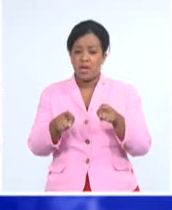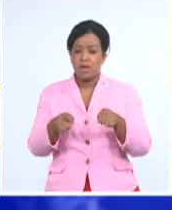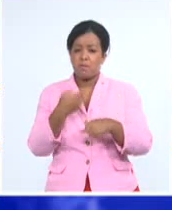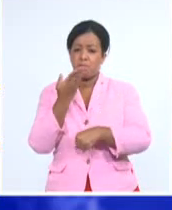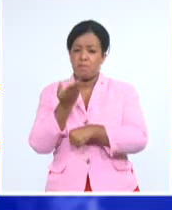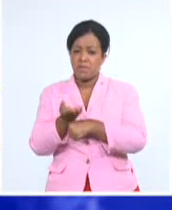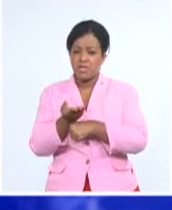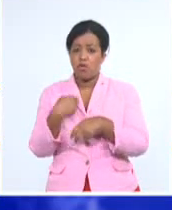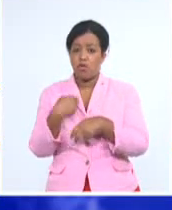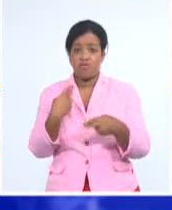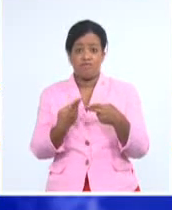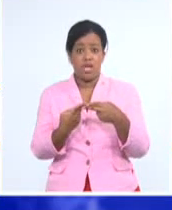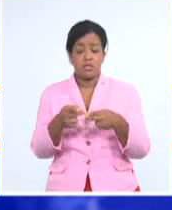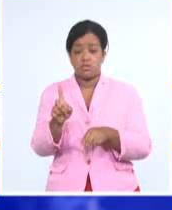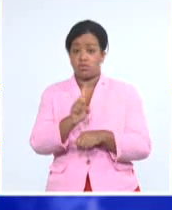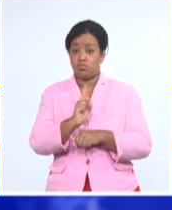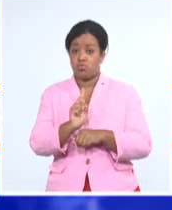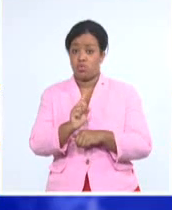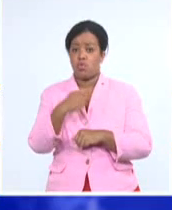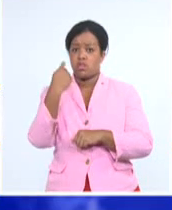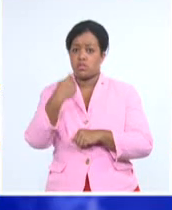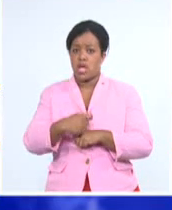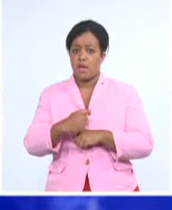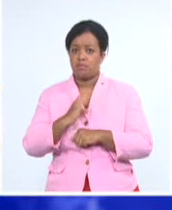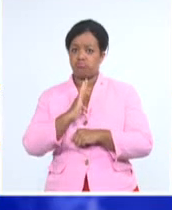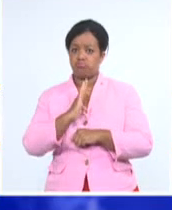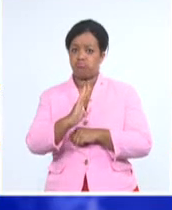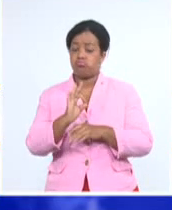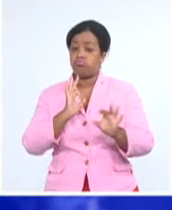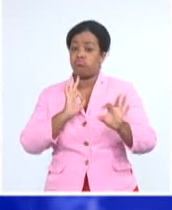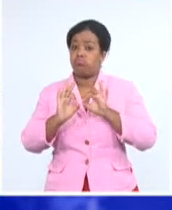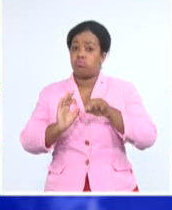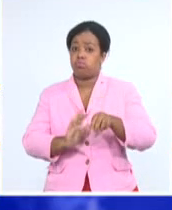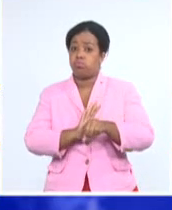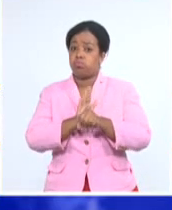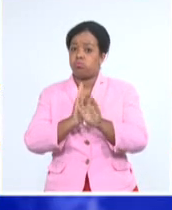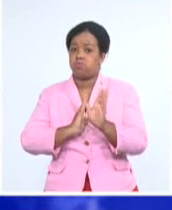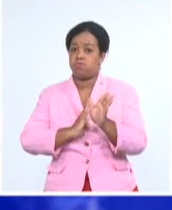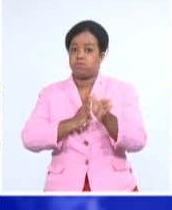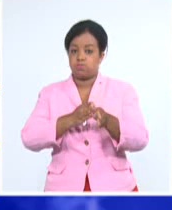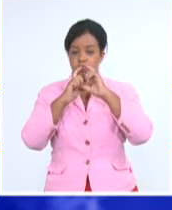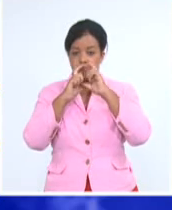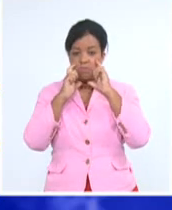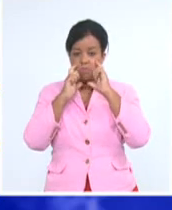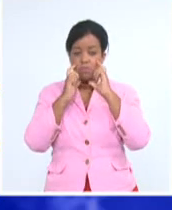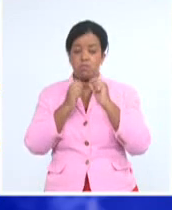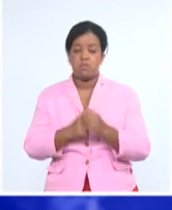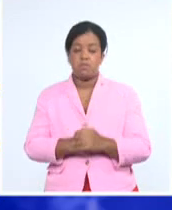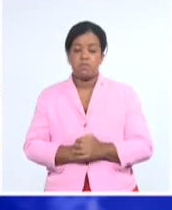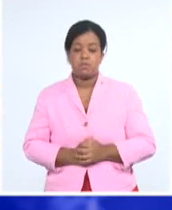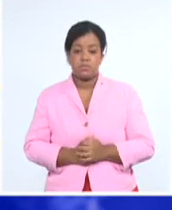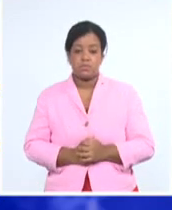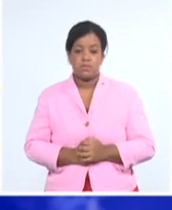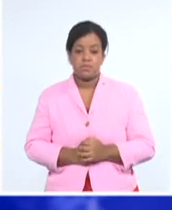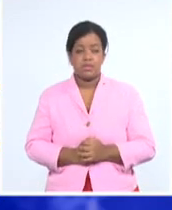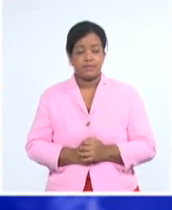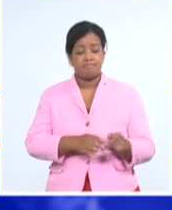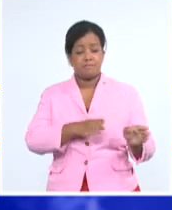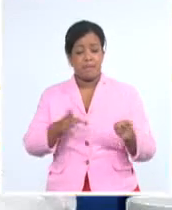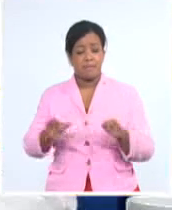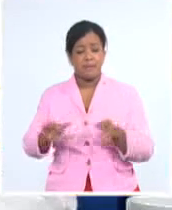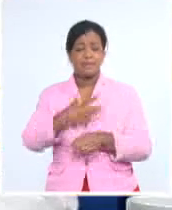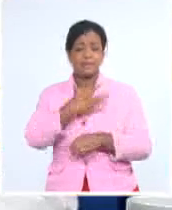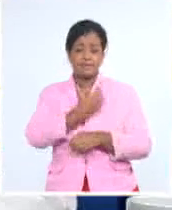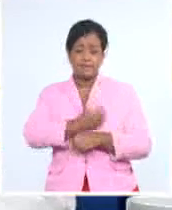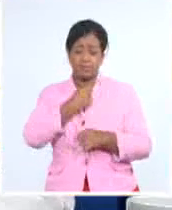en no confiarnos en ello, pues el riesgo de contraer la enfermedad aún así puede existir. Lamentó el doctor Durán el